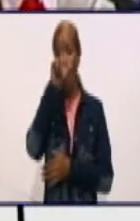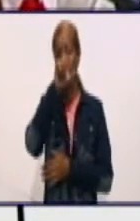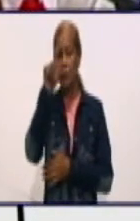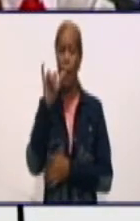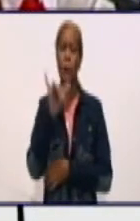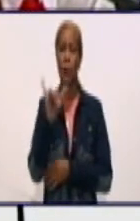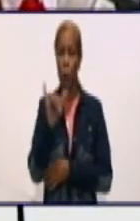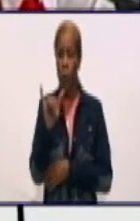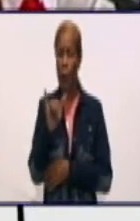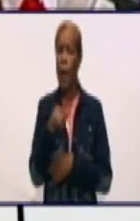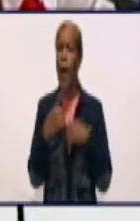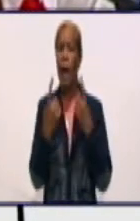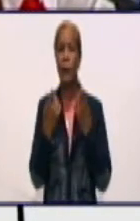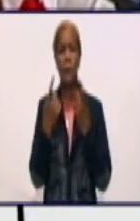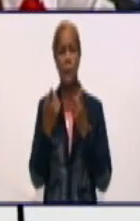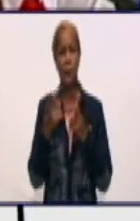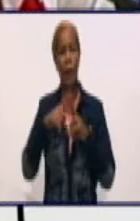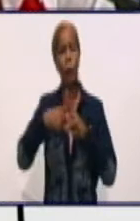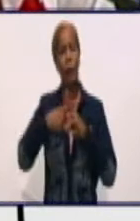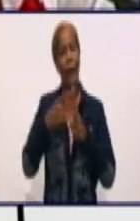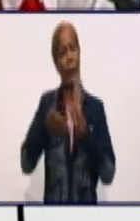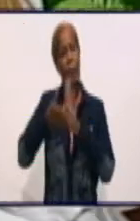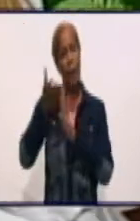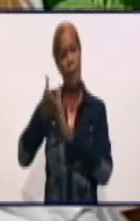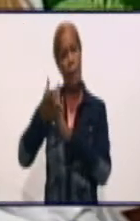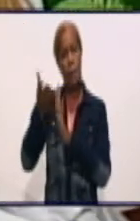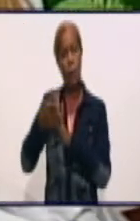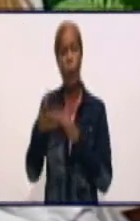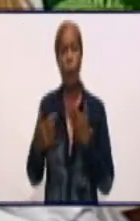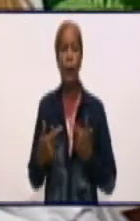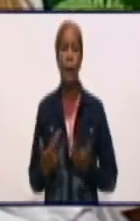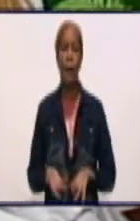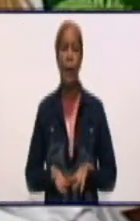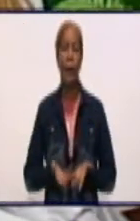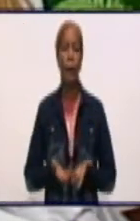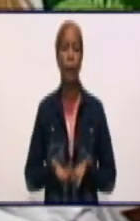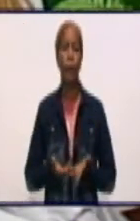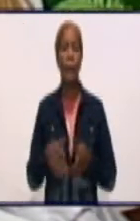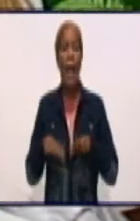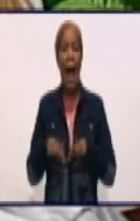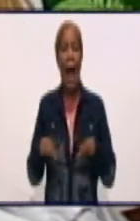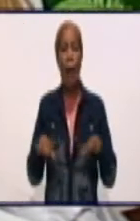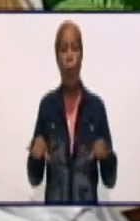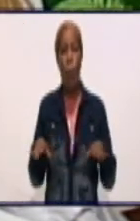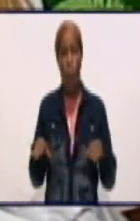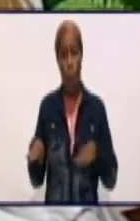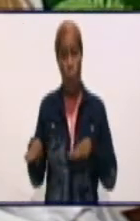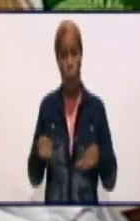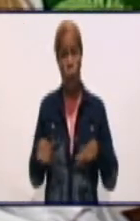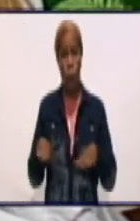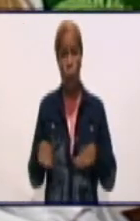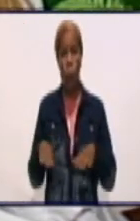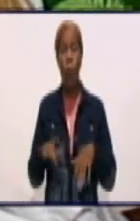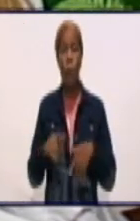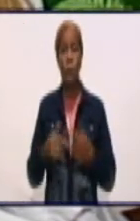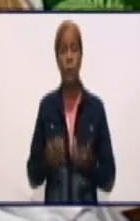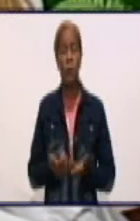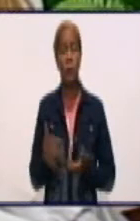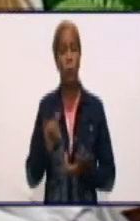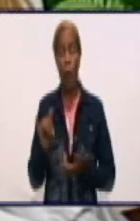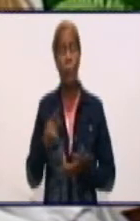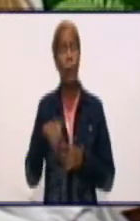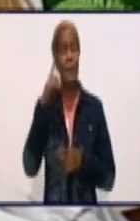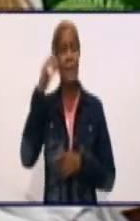reparaciones, que ha necesitado del reacomodo de carga en algún momento porque es una construcción ya